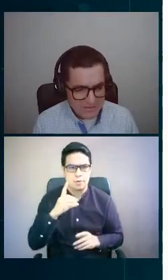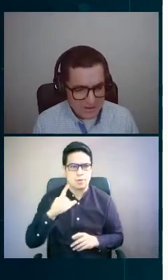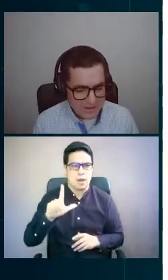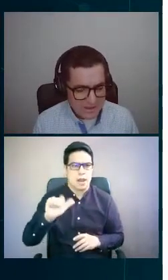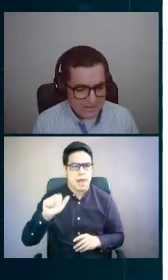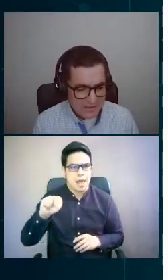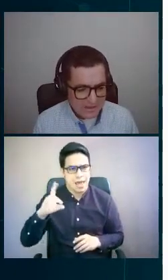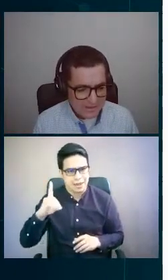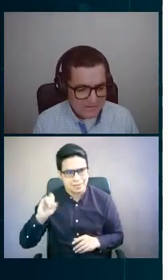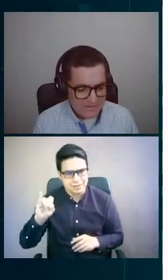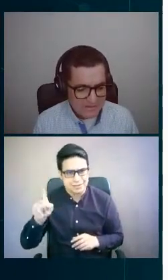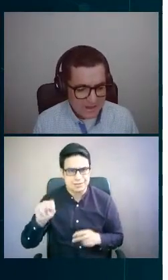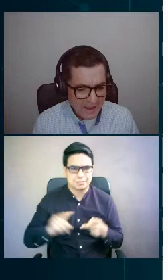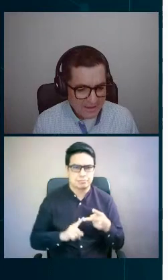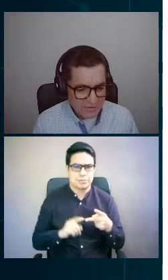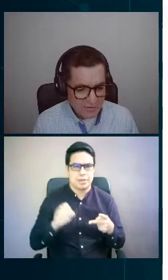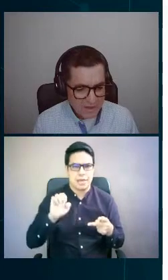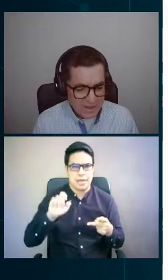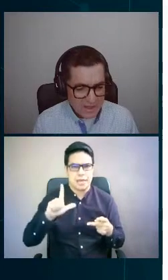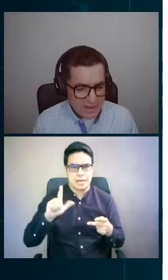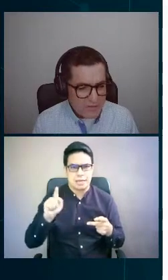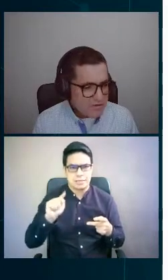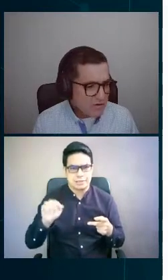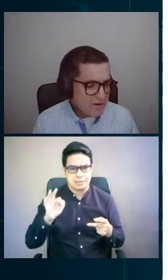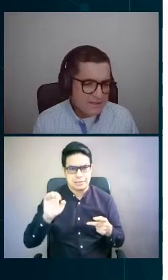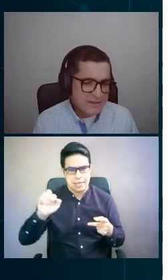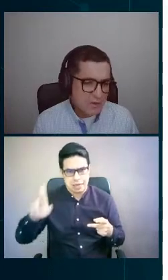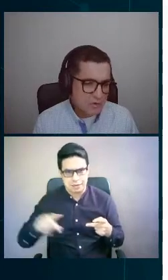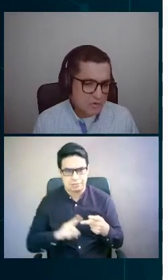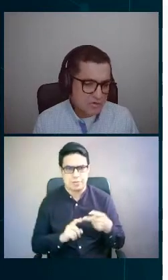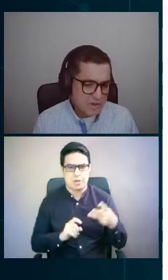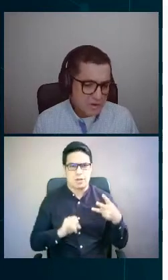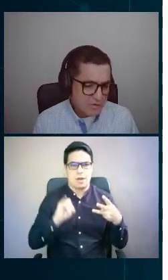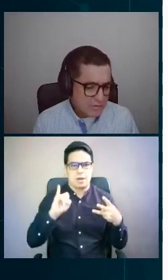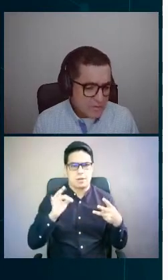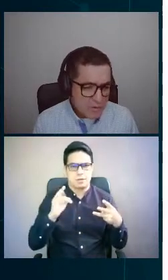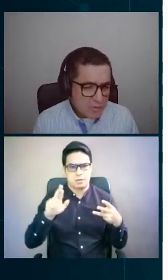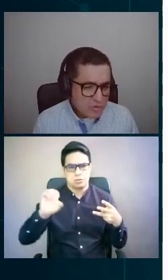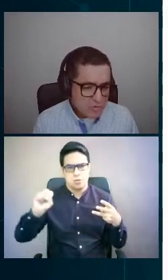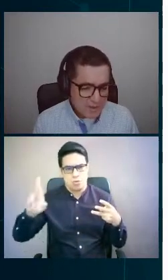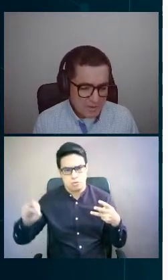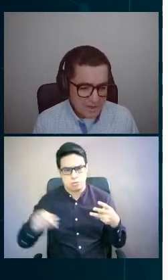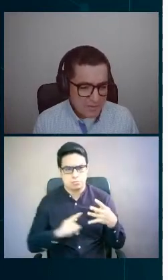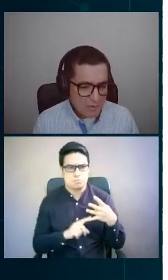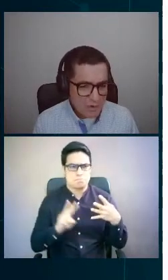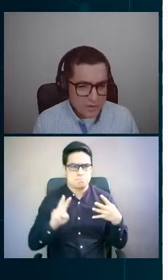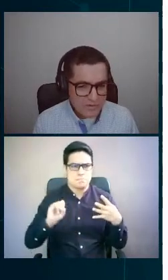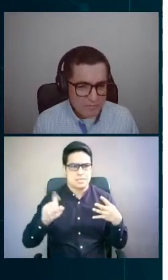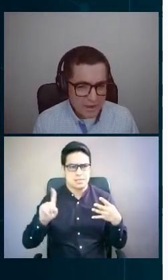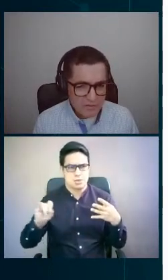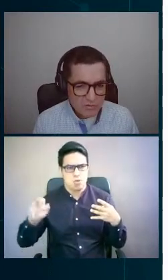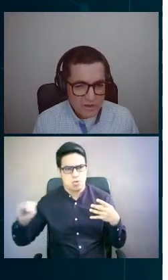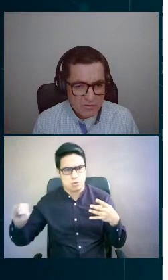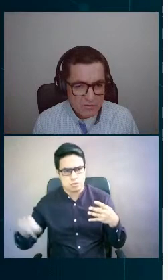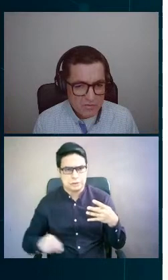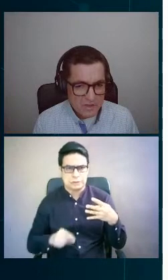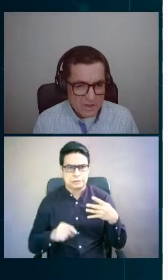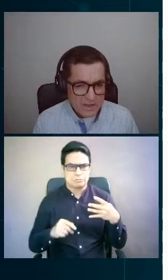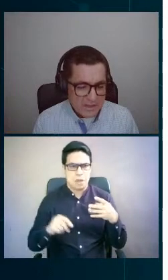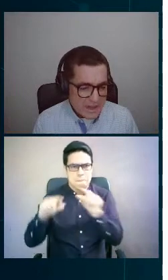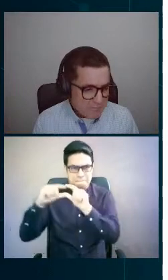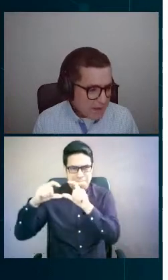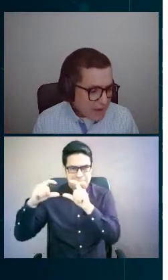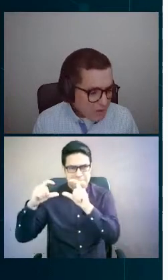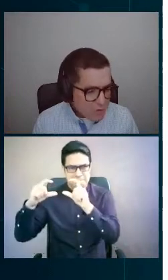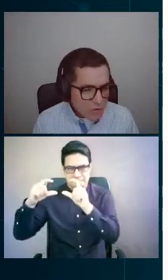de Landis Aguirre, de Elfes, de iTron y Vision, entre otros. O sea, vimos muchos más, ¿verdad? Pero los principales son estos.